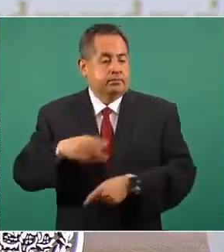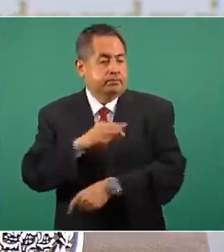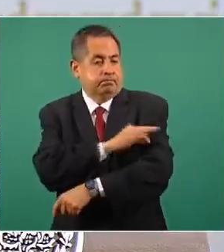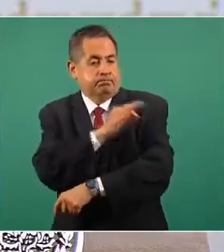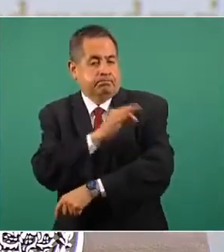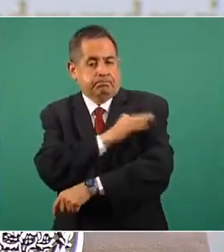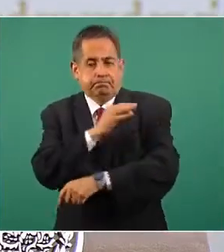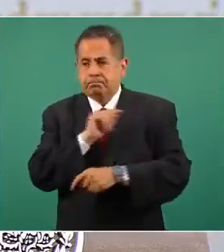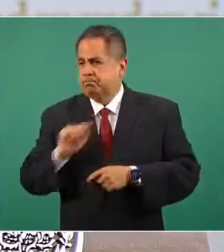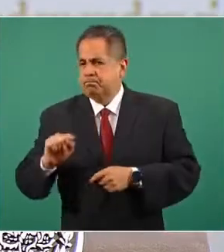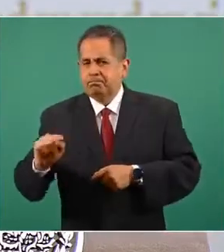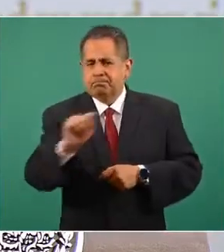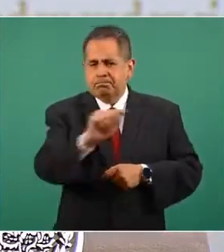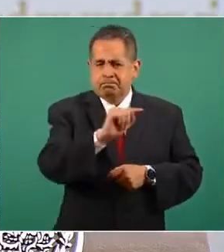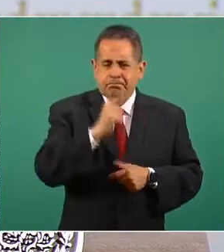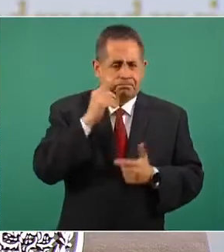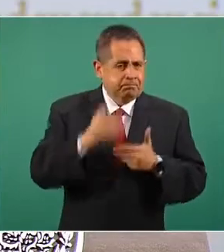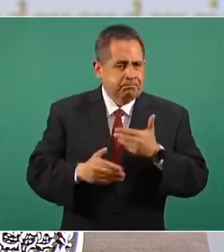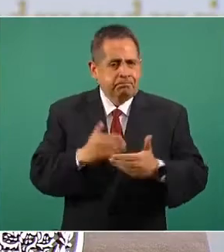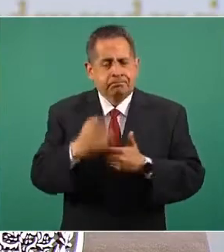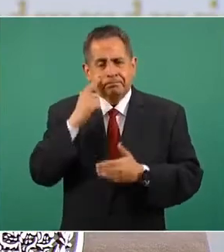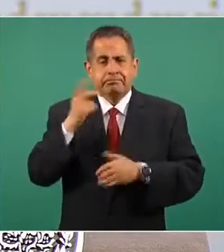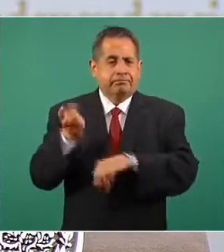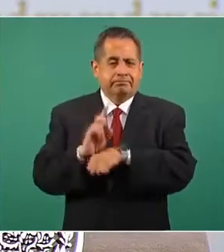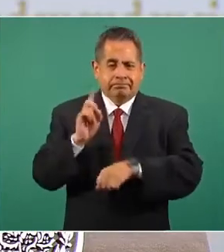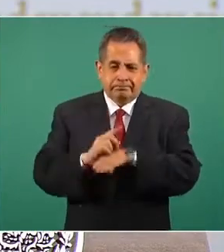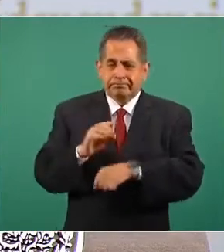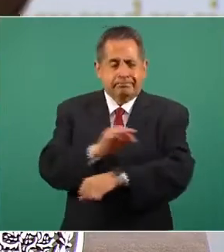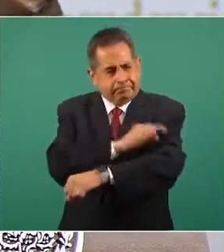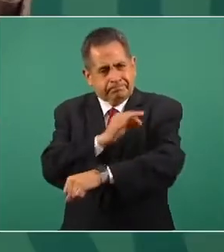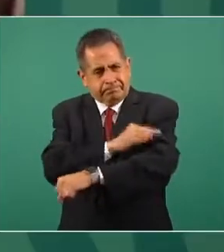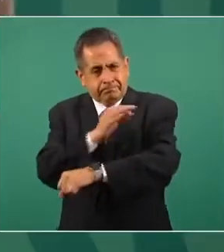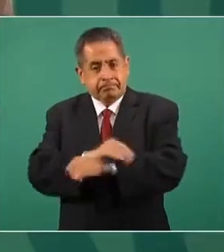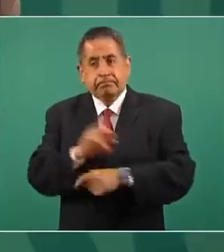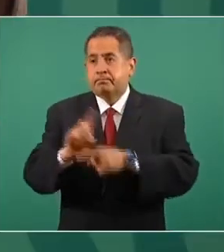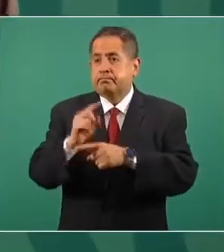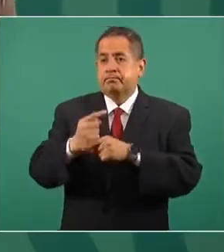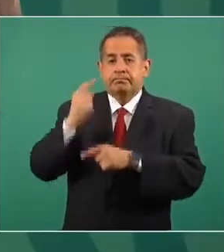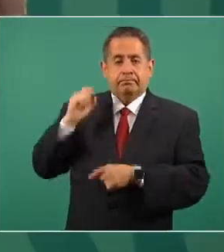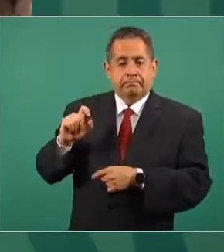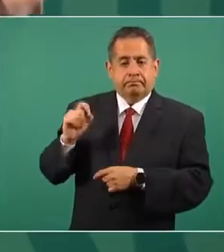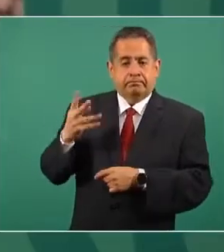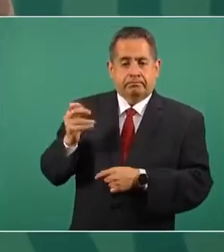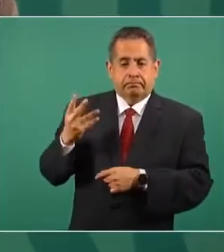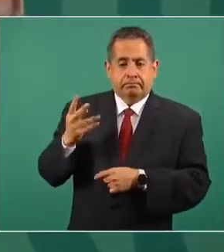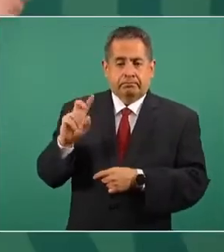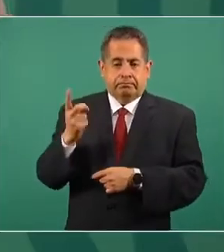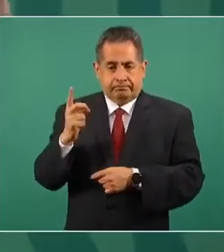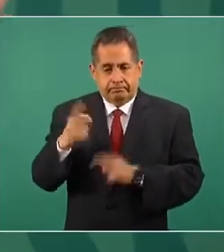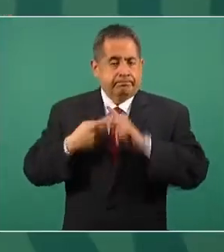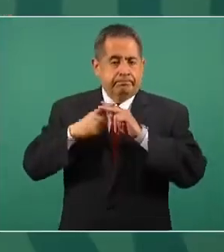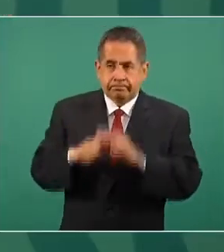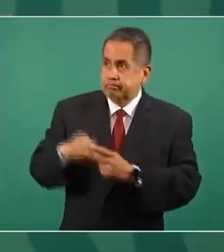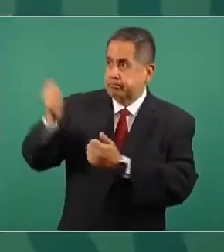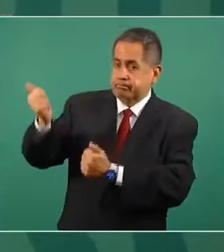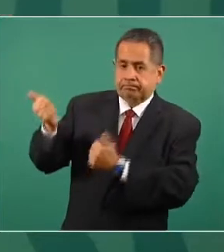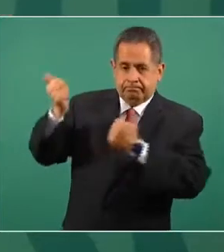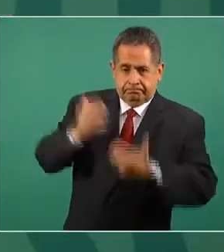podemos ver el avance diario. Como ustedes saben, desde el 24 de diciembre empezaron a llegar